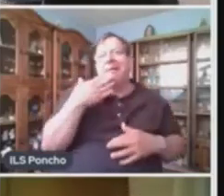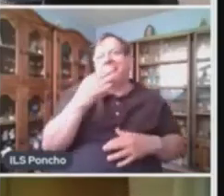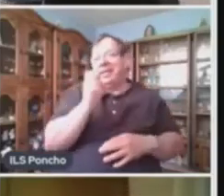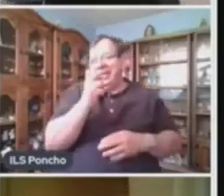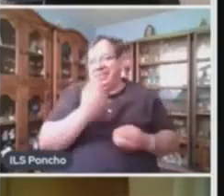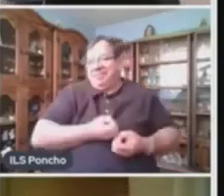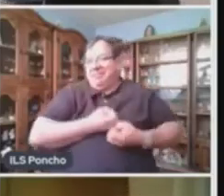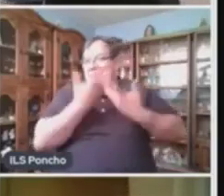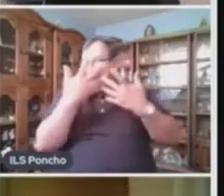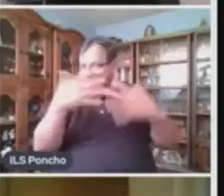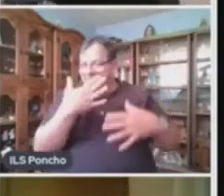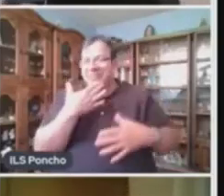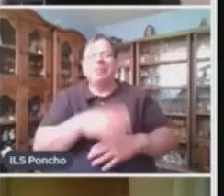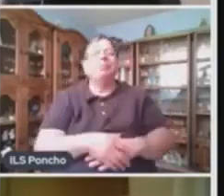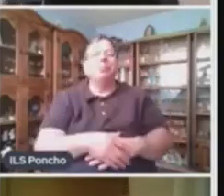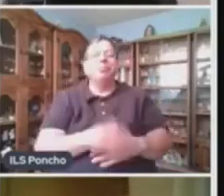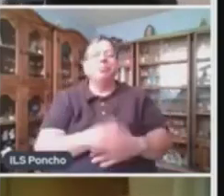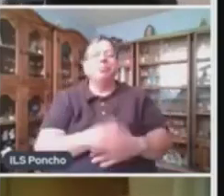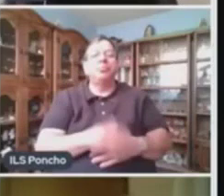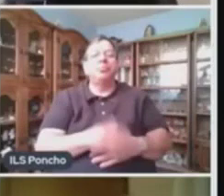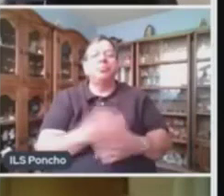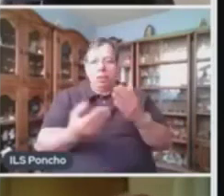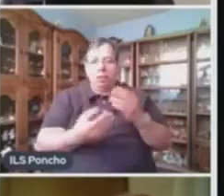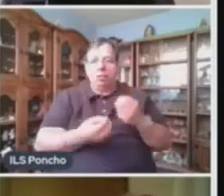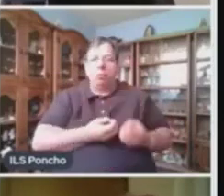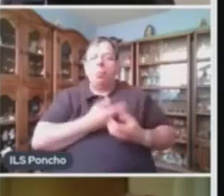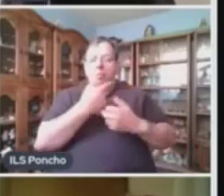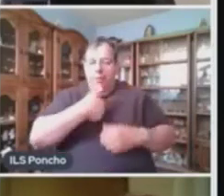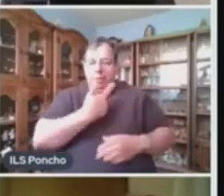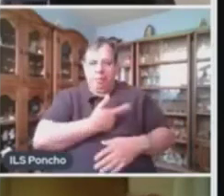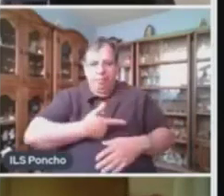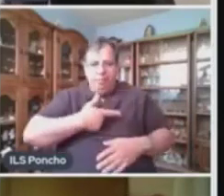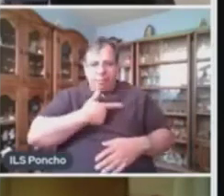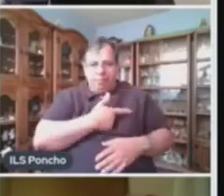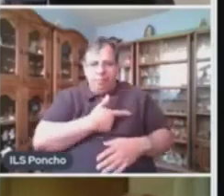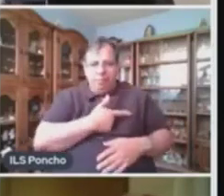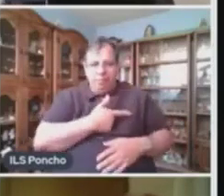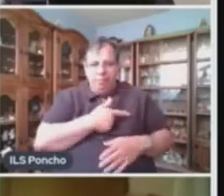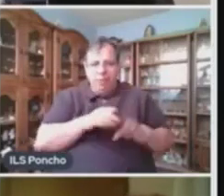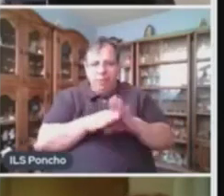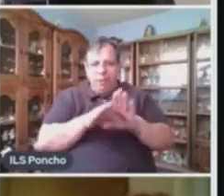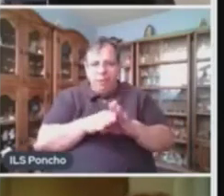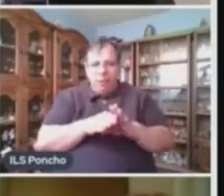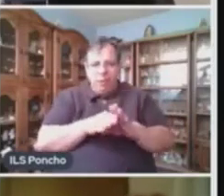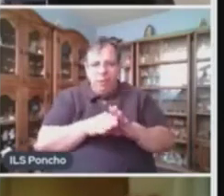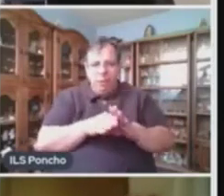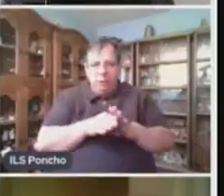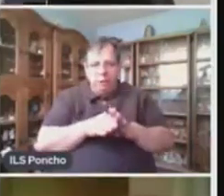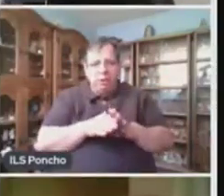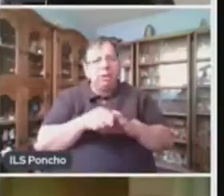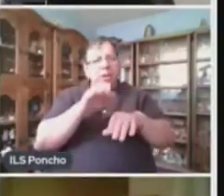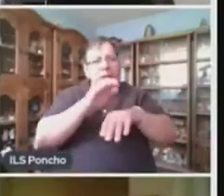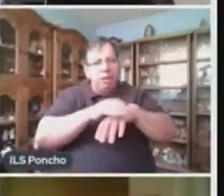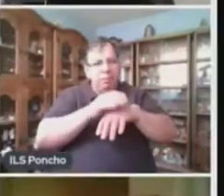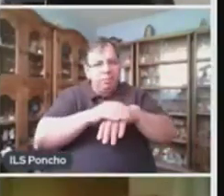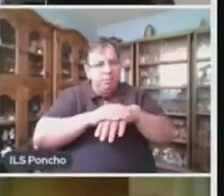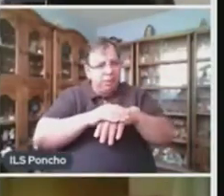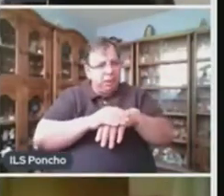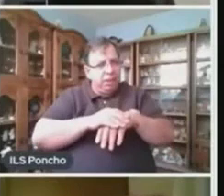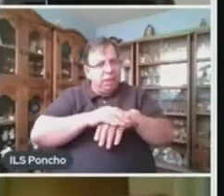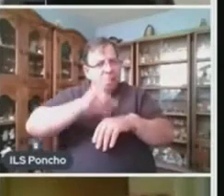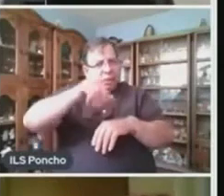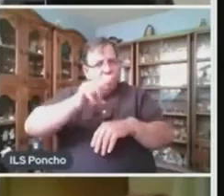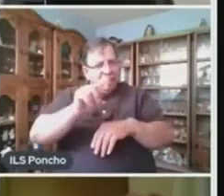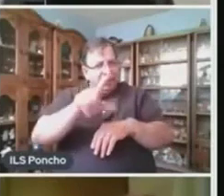Les voy a mostrar un poema que a mí me gusta mucho. Es una grabación de un poema de mi amiga Julieta Campos.